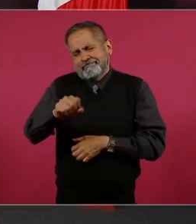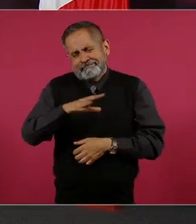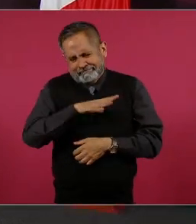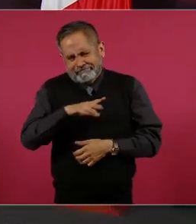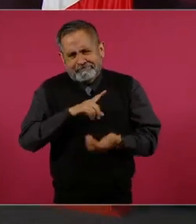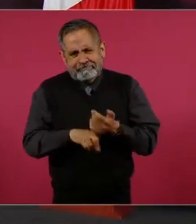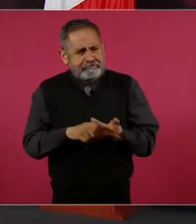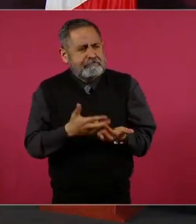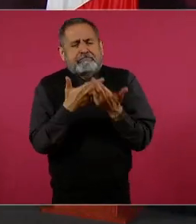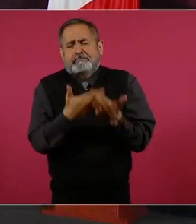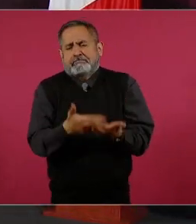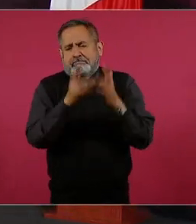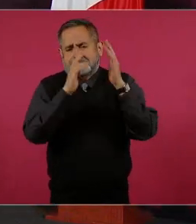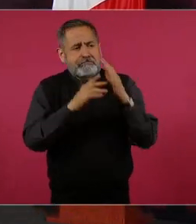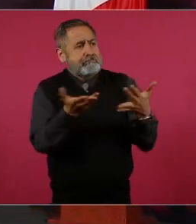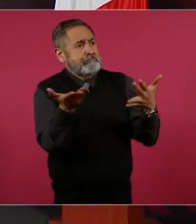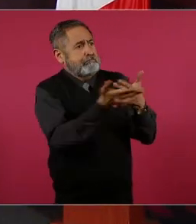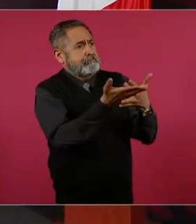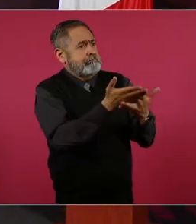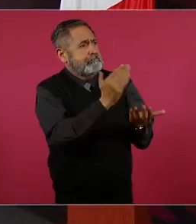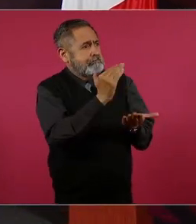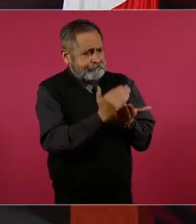hasta con menos de la mitad.